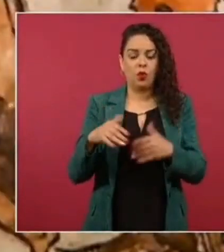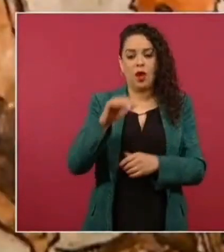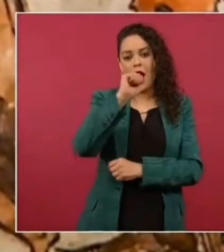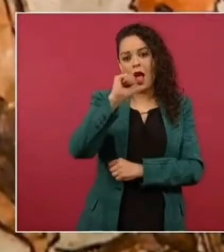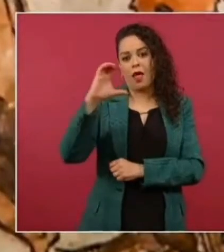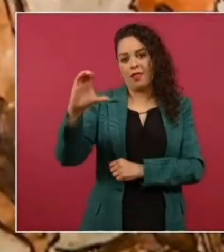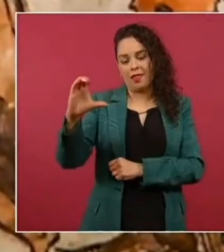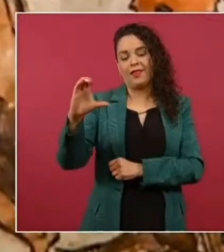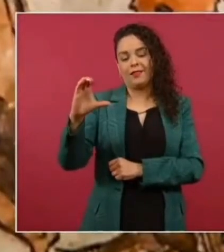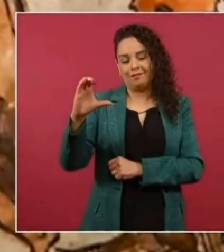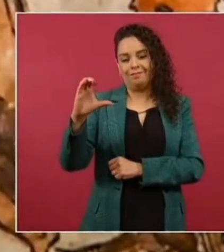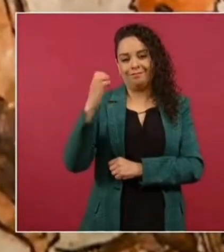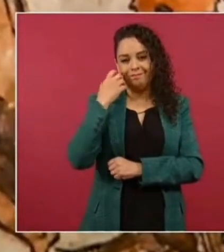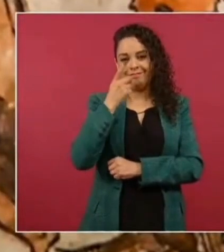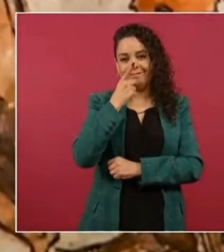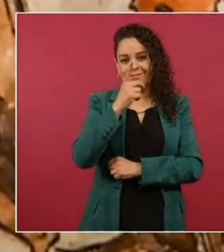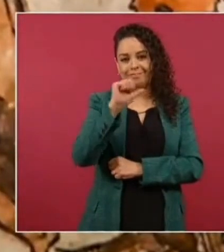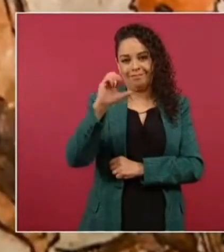Cristo